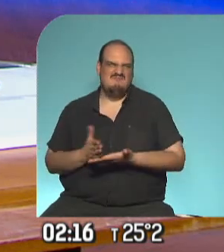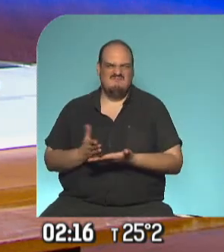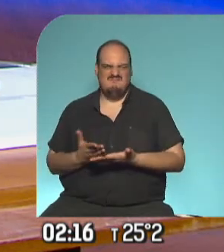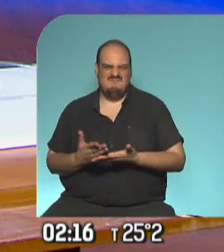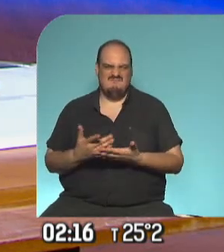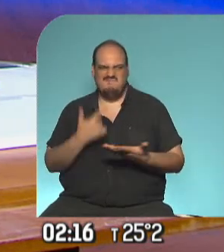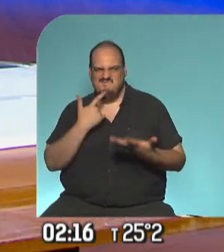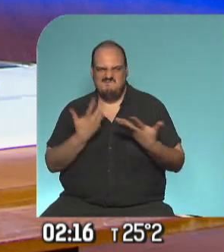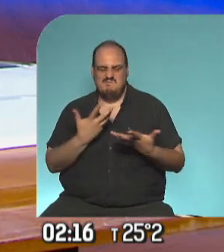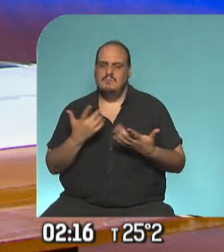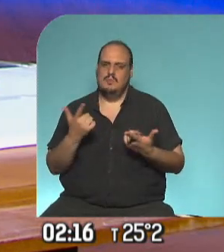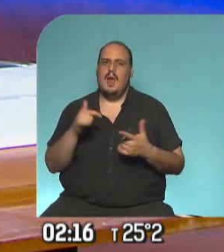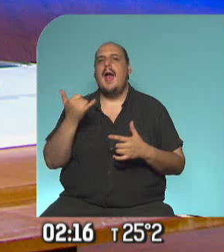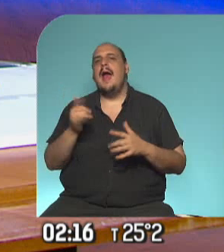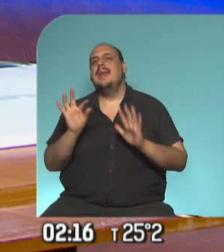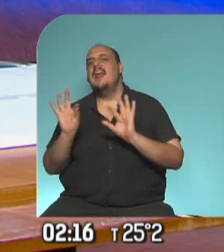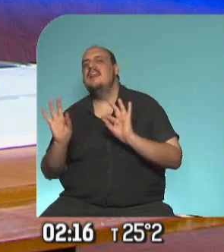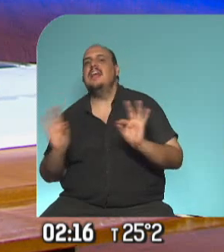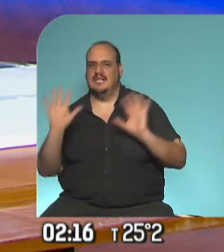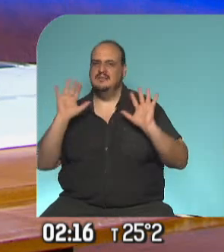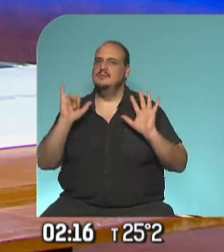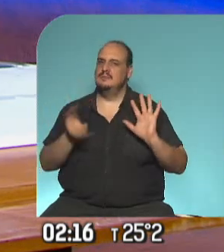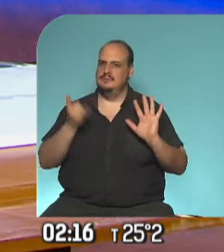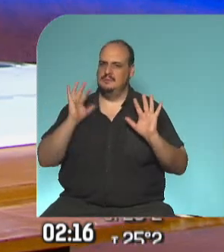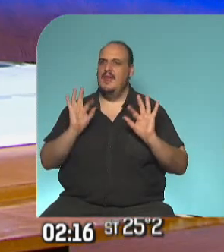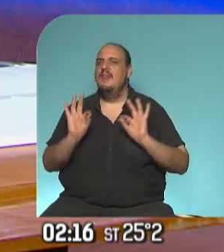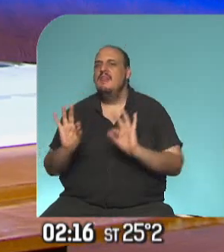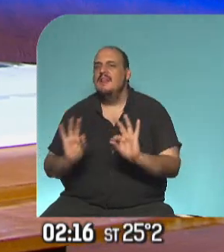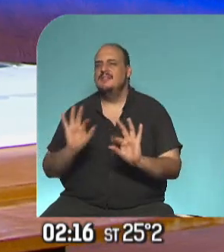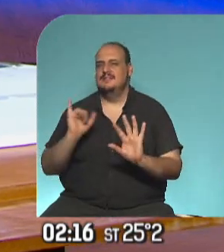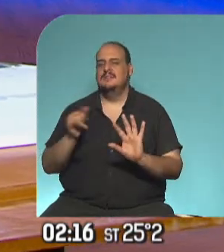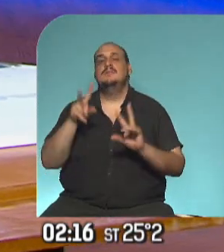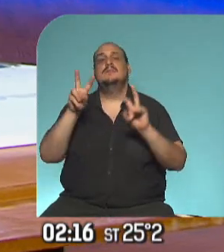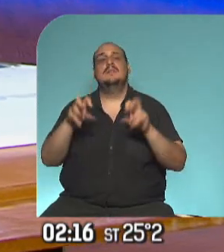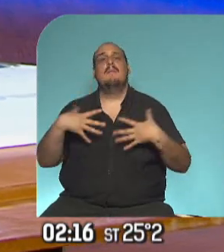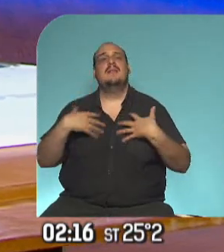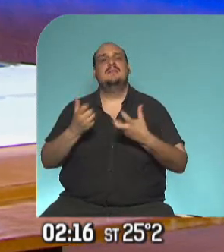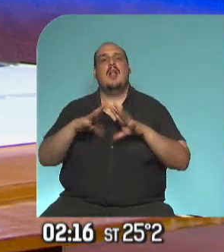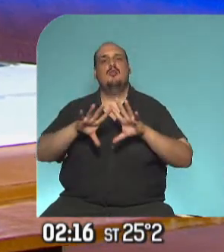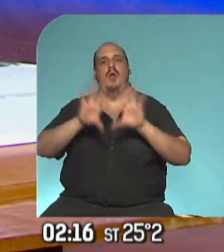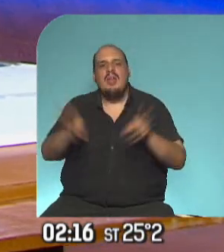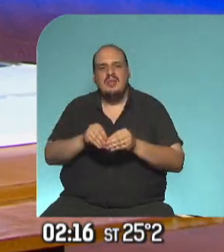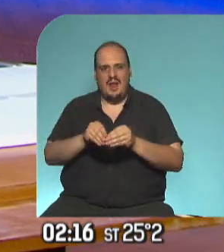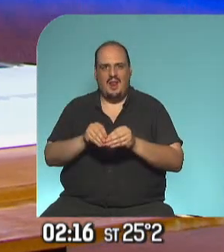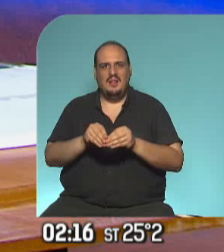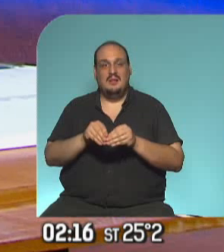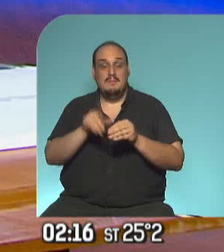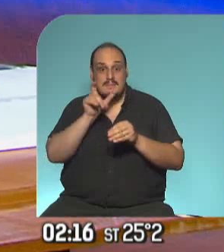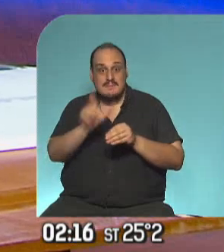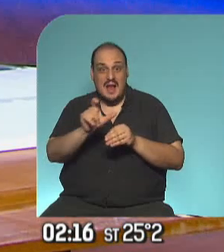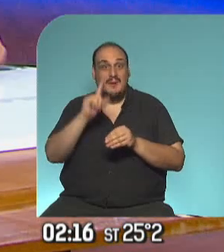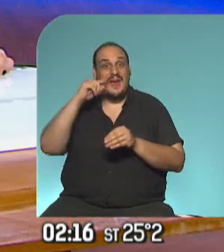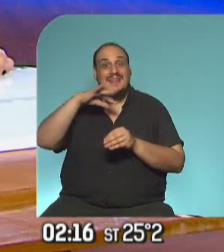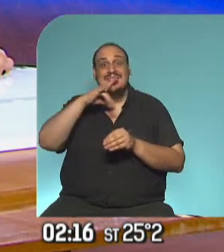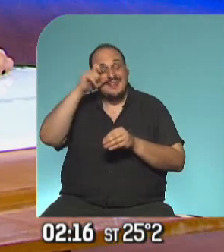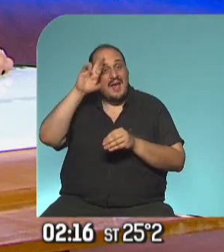indecisiones hay matices y justamente en esos matices lo de la salud integral esa palabra integral que la remarcó